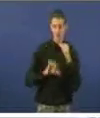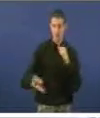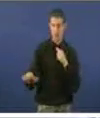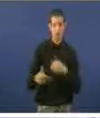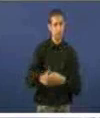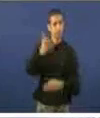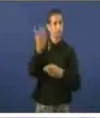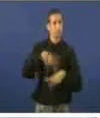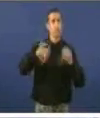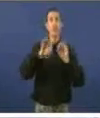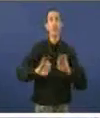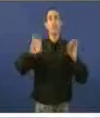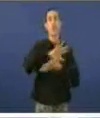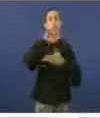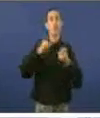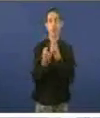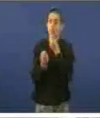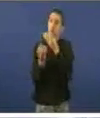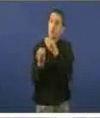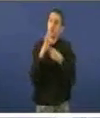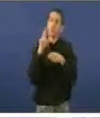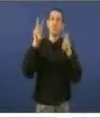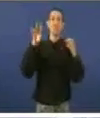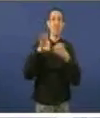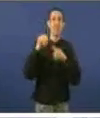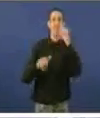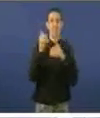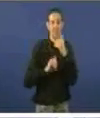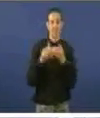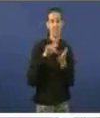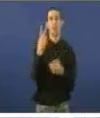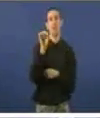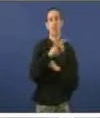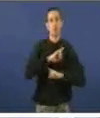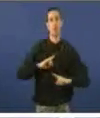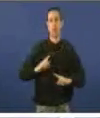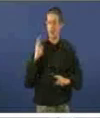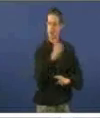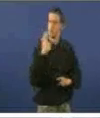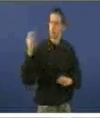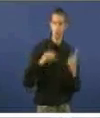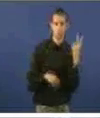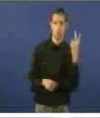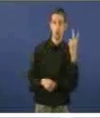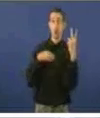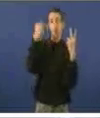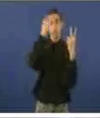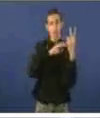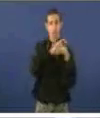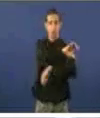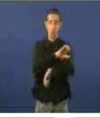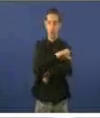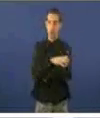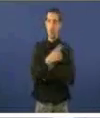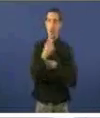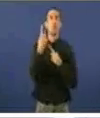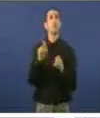especial informativo con motivo das eleccións do 20 de novembro. Penso, señor conselleiro, que non foi falta ser